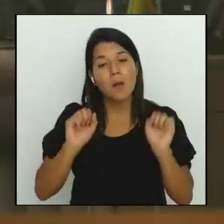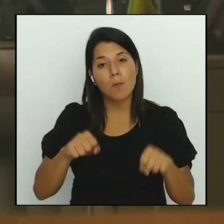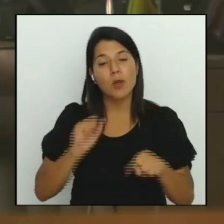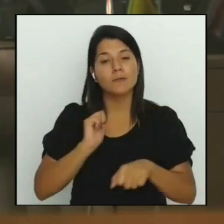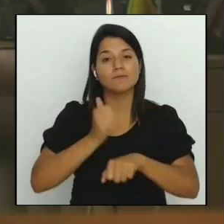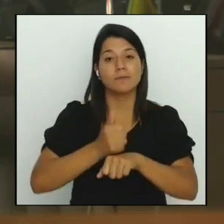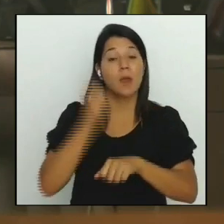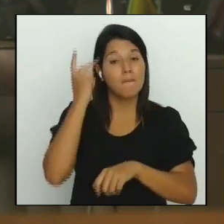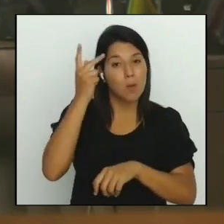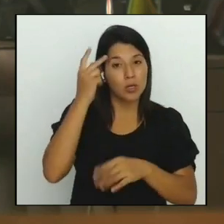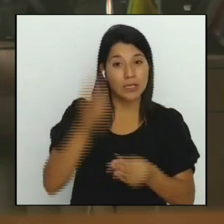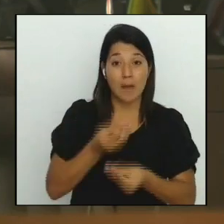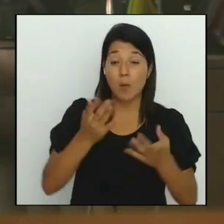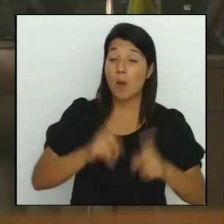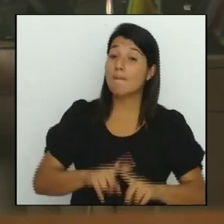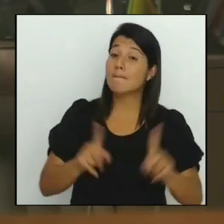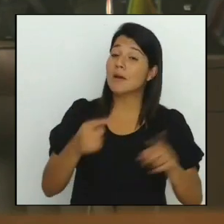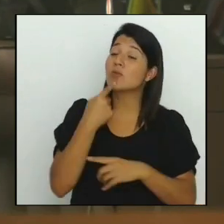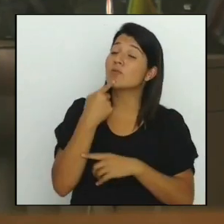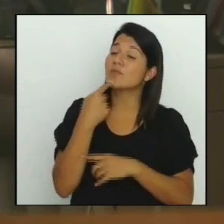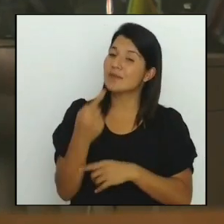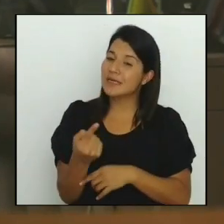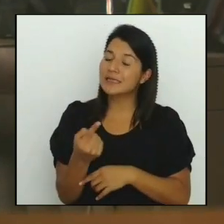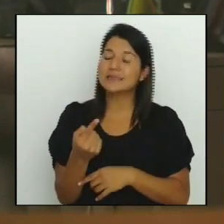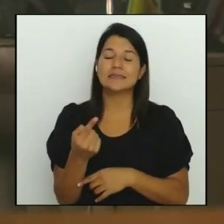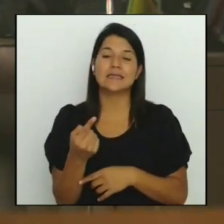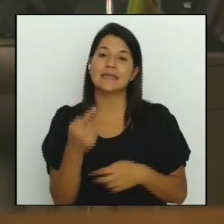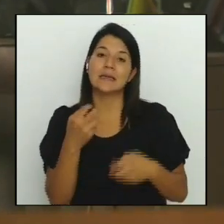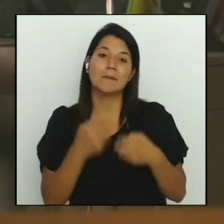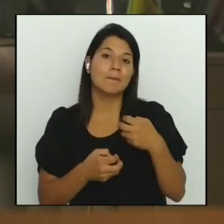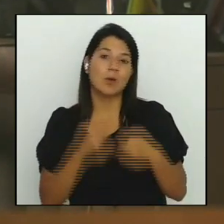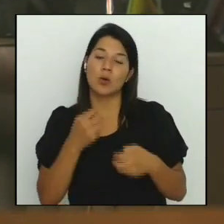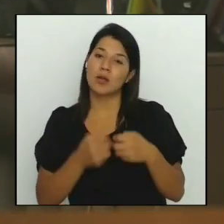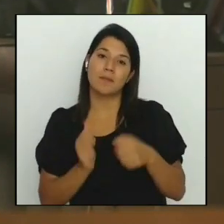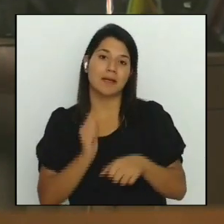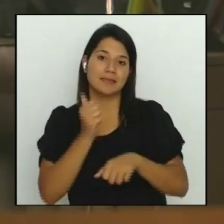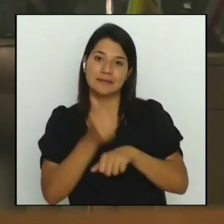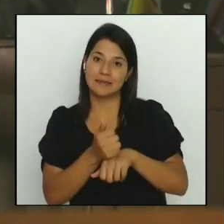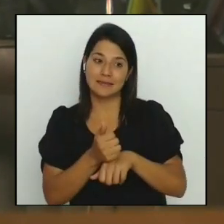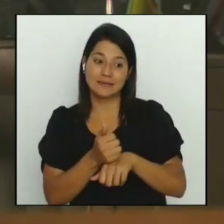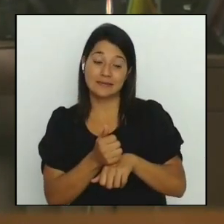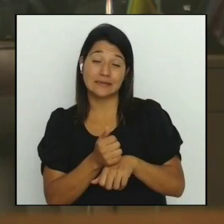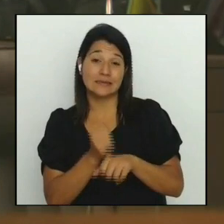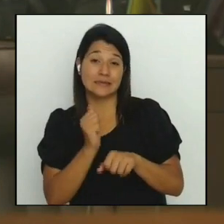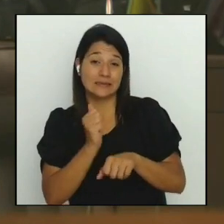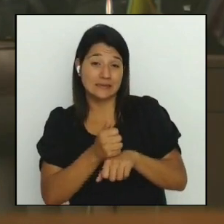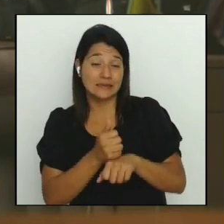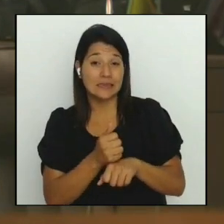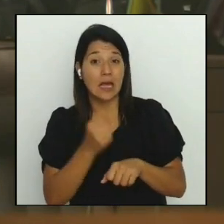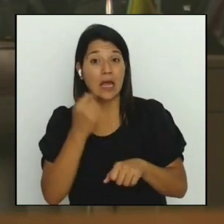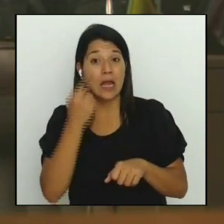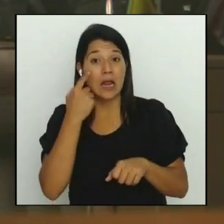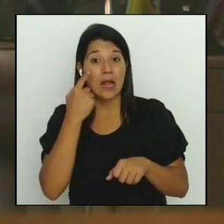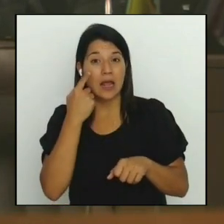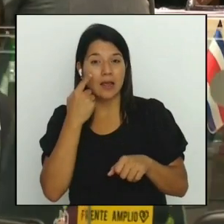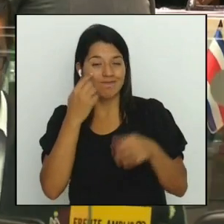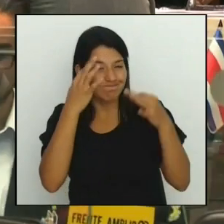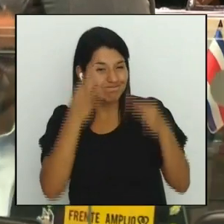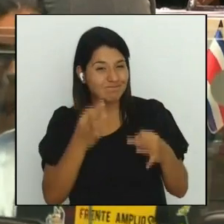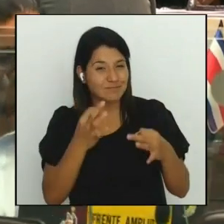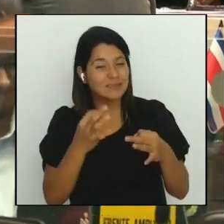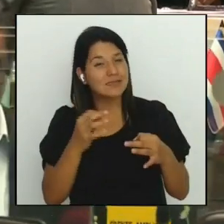inconveniencia de crear instancias por ley que podrían establecerse mediante reglamento la carta expresa la